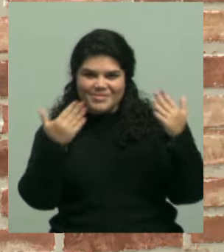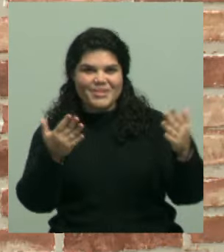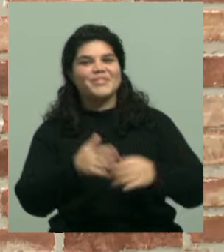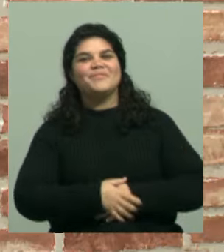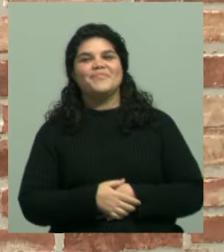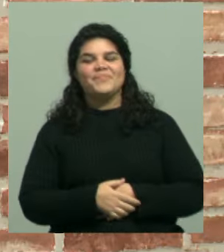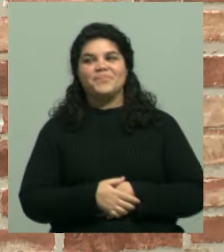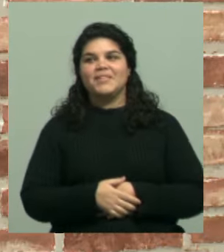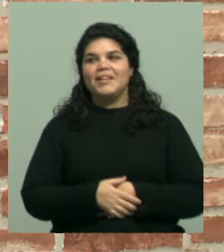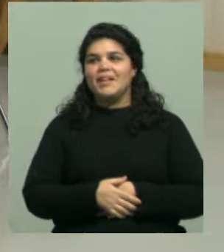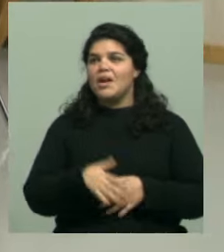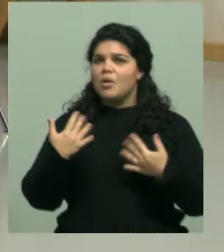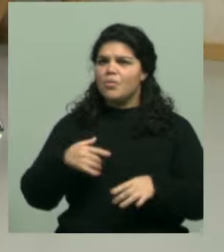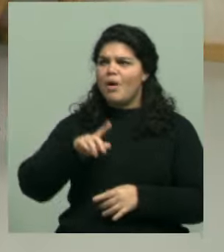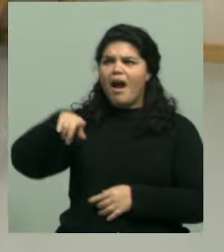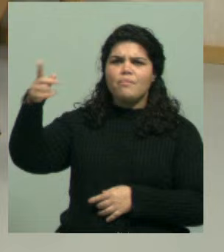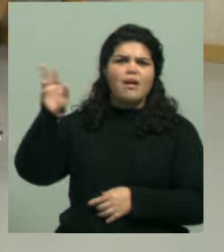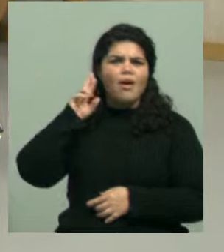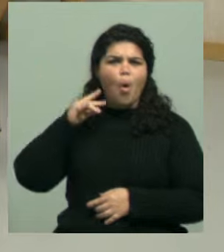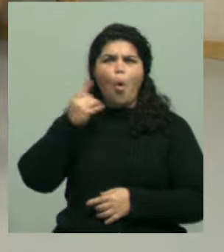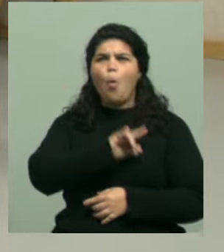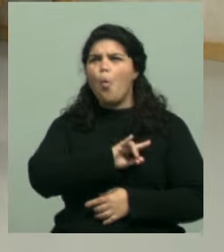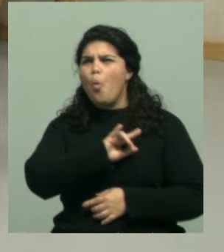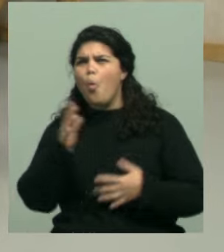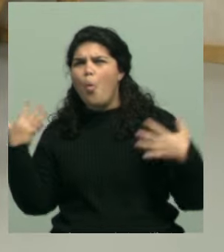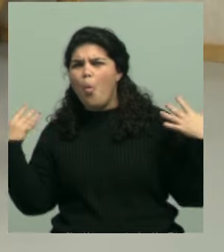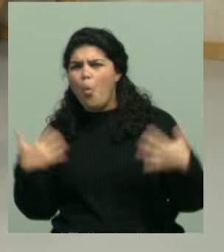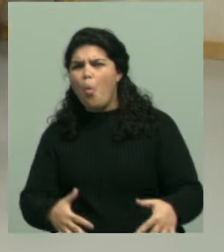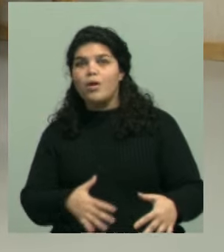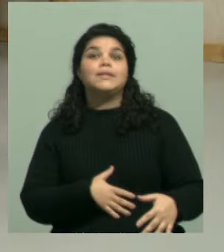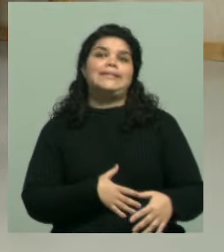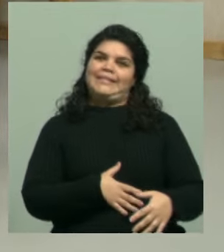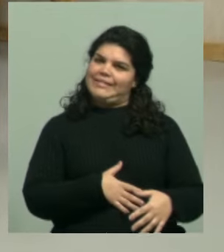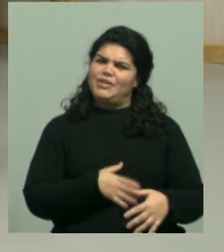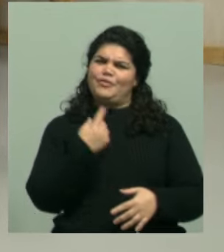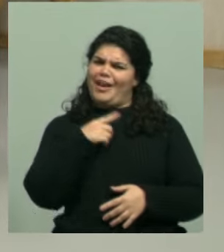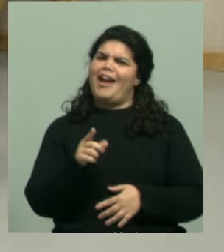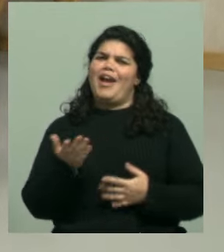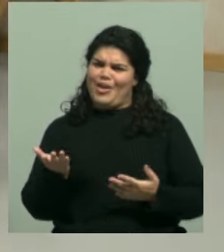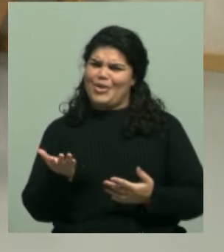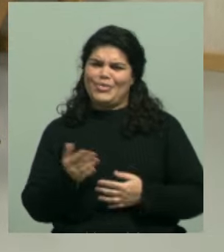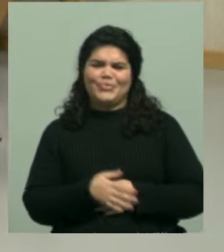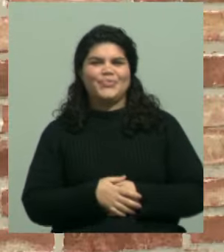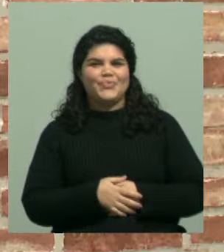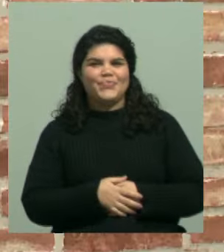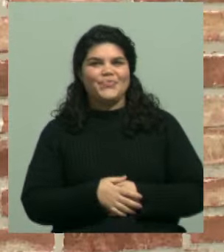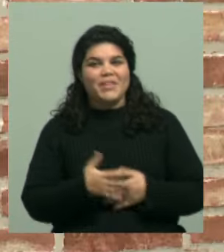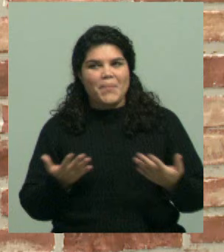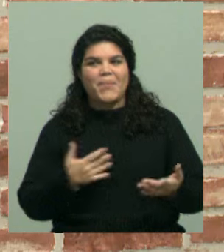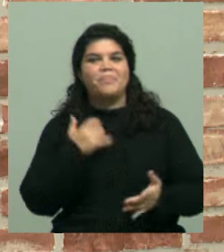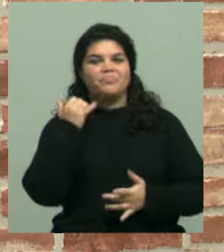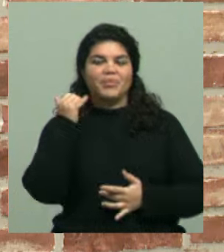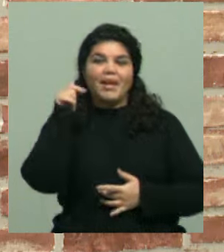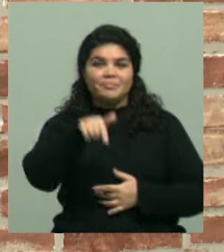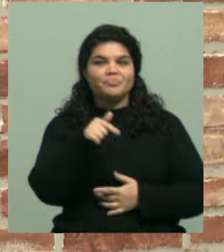estamos. Uh, te dicen ahí. Qué feo eso. Bueno. Acordamos. Bueno, Emma, estamos con Eli porque vamos